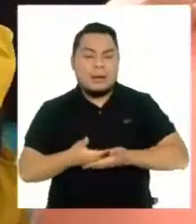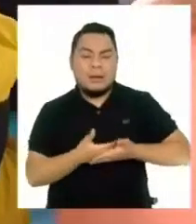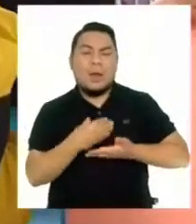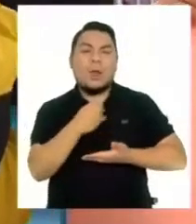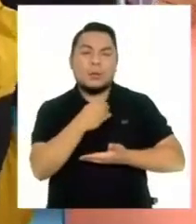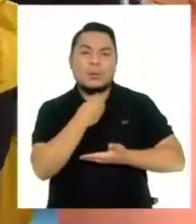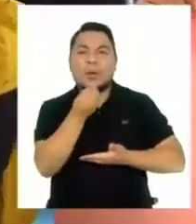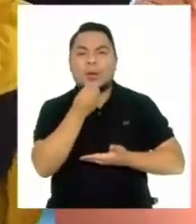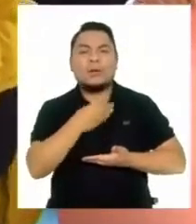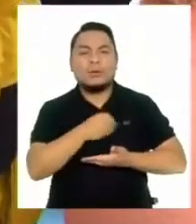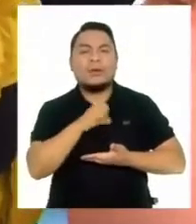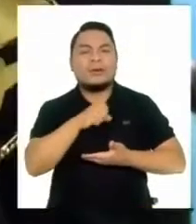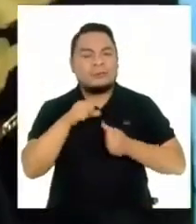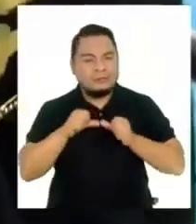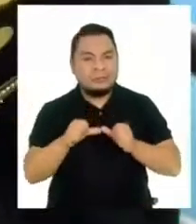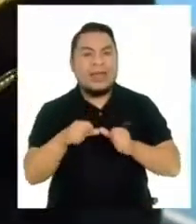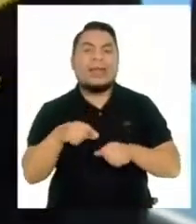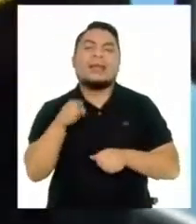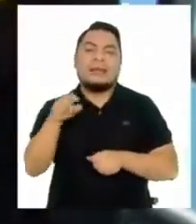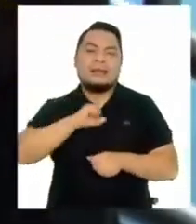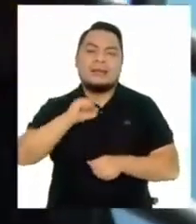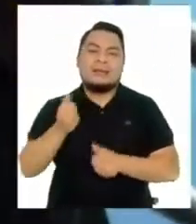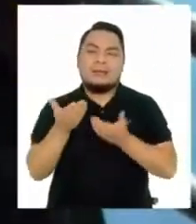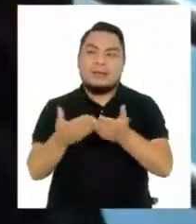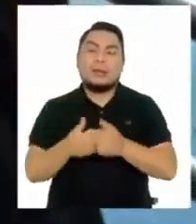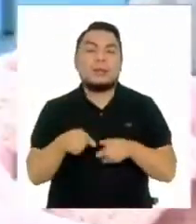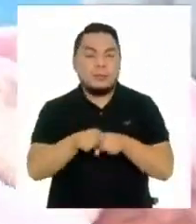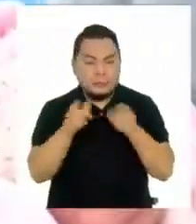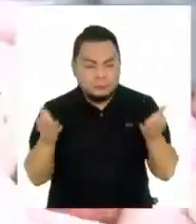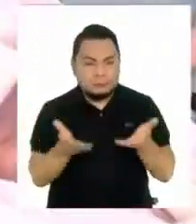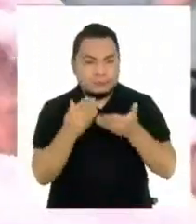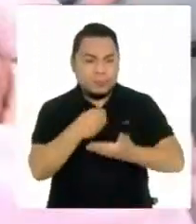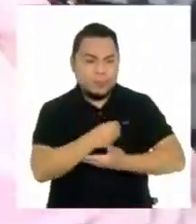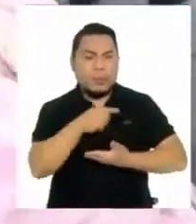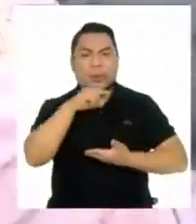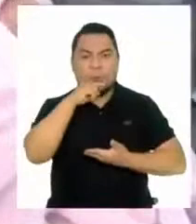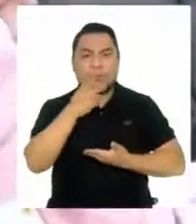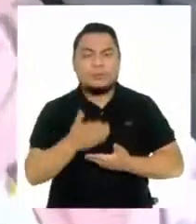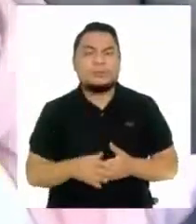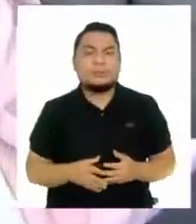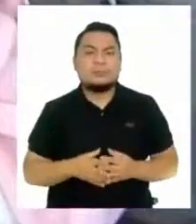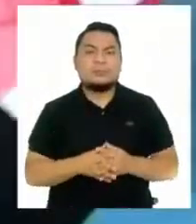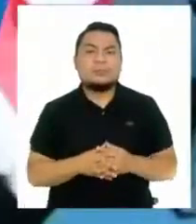mamoncitos del Bicentenario. La iniciativa busca promover lactancia materna.